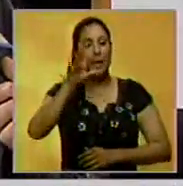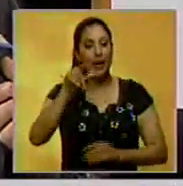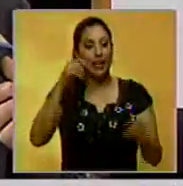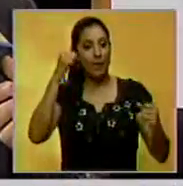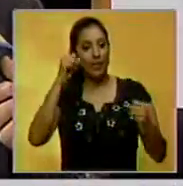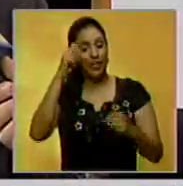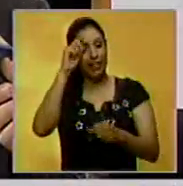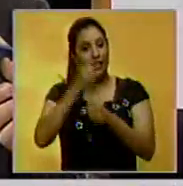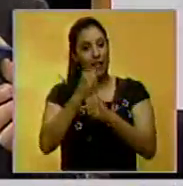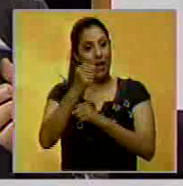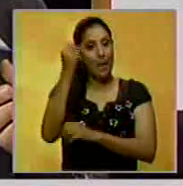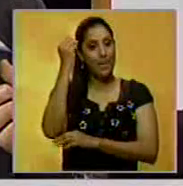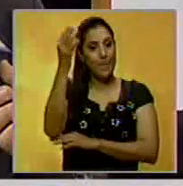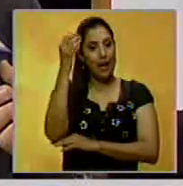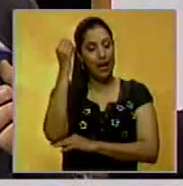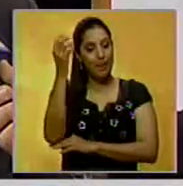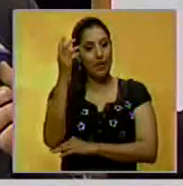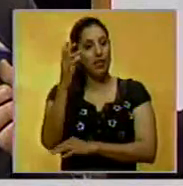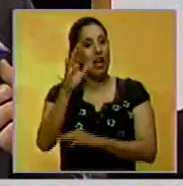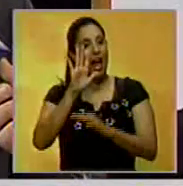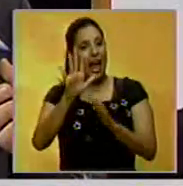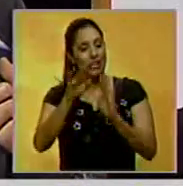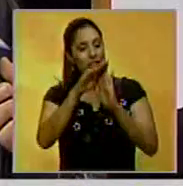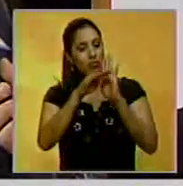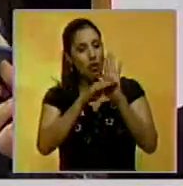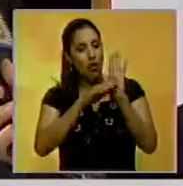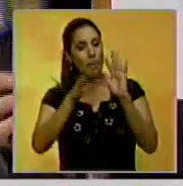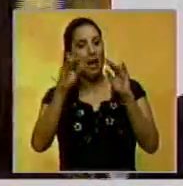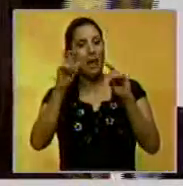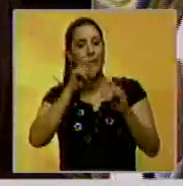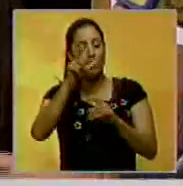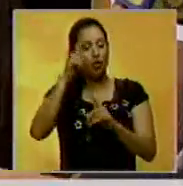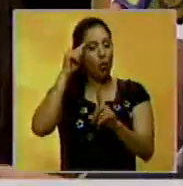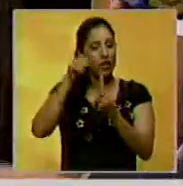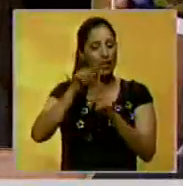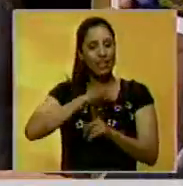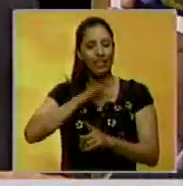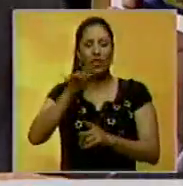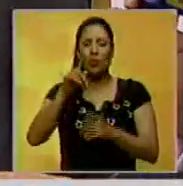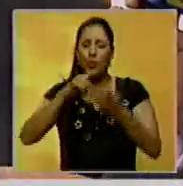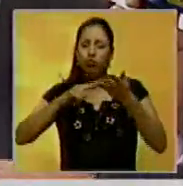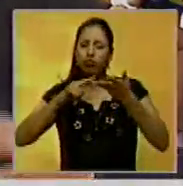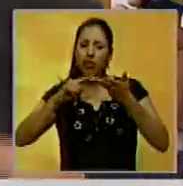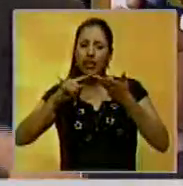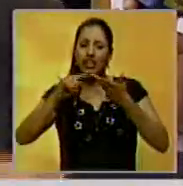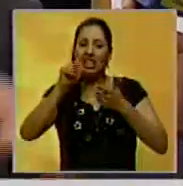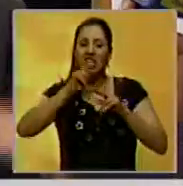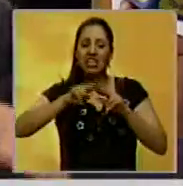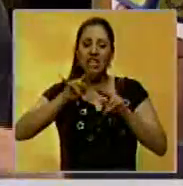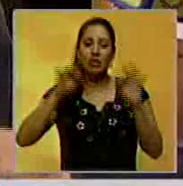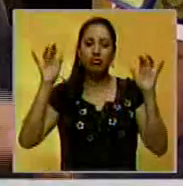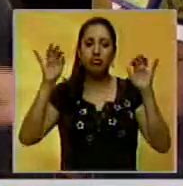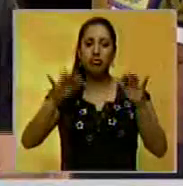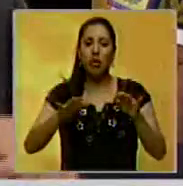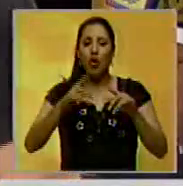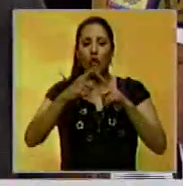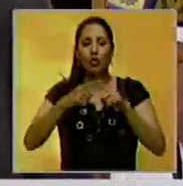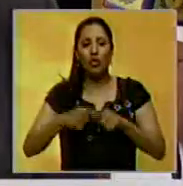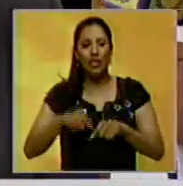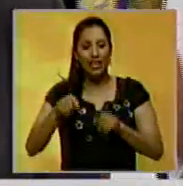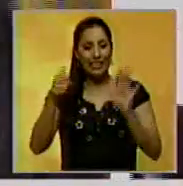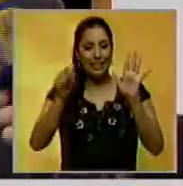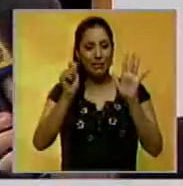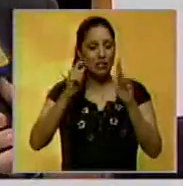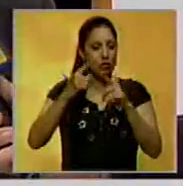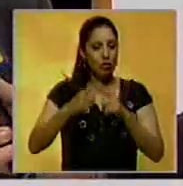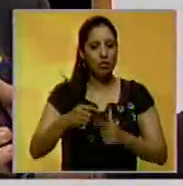ejercer la función parlamentaria conforme a los modelos que ellos mismos se trazan. ¿Qué cifra maneja de personas que han acudido aquí en estos seis meses